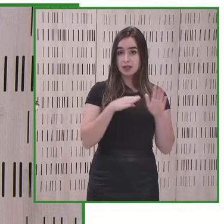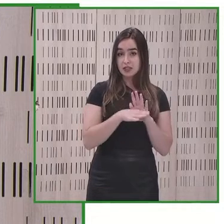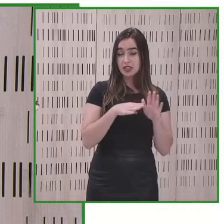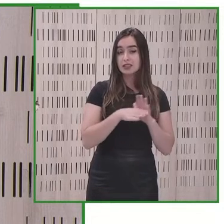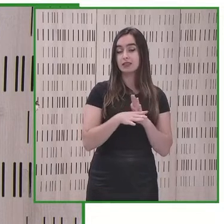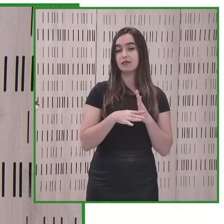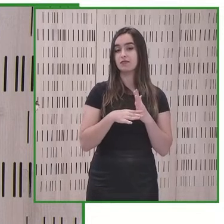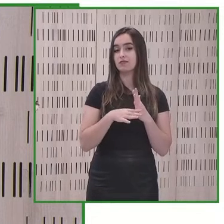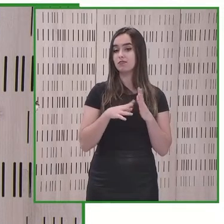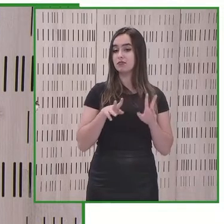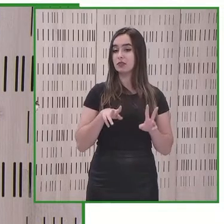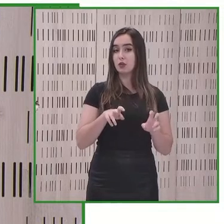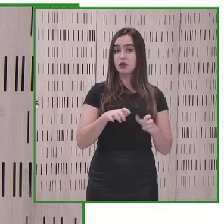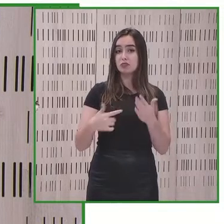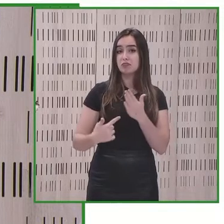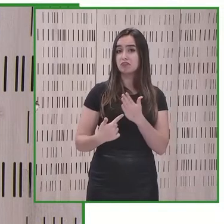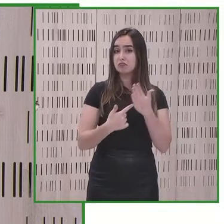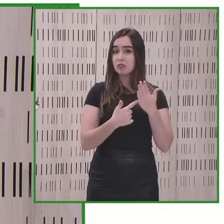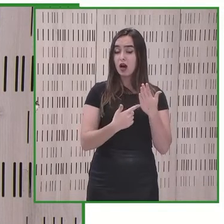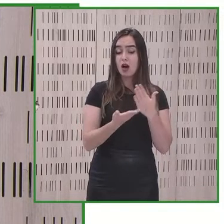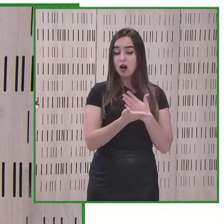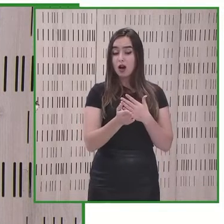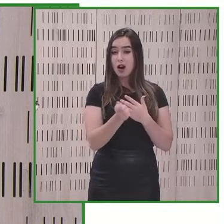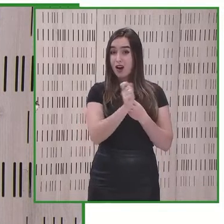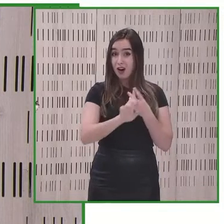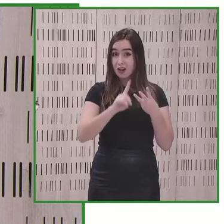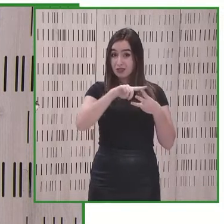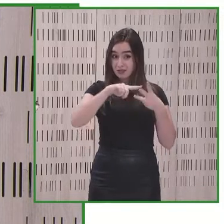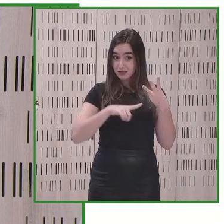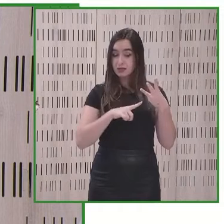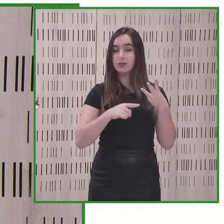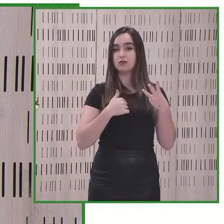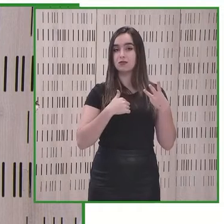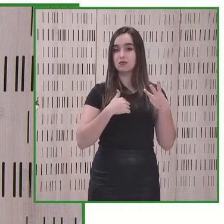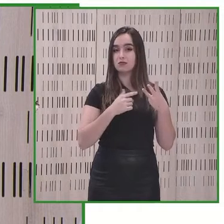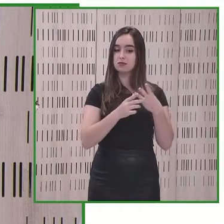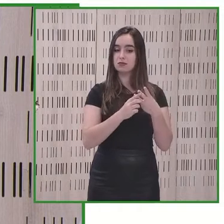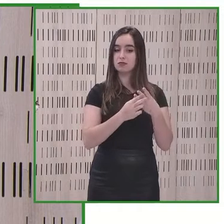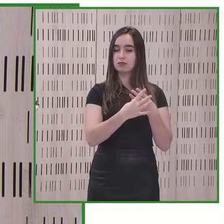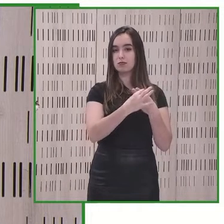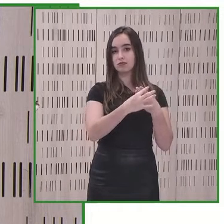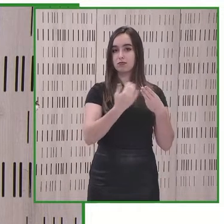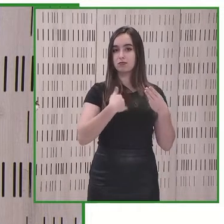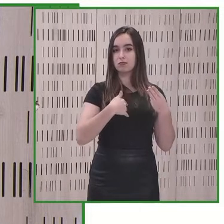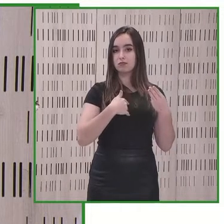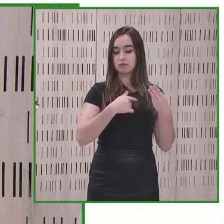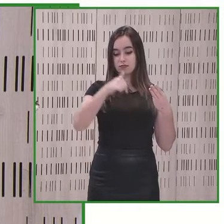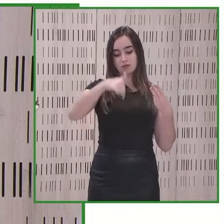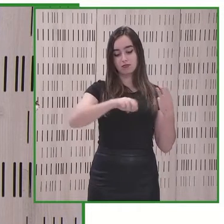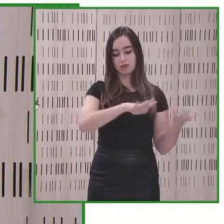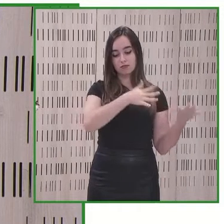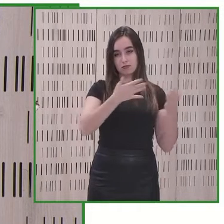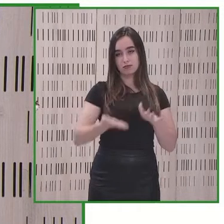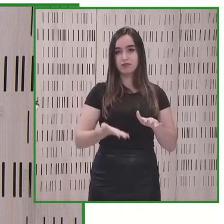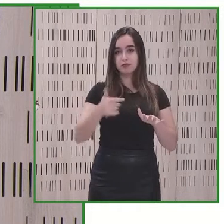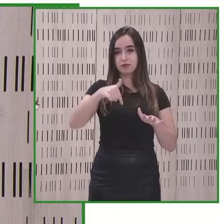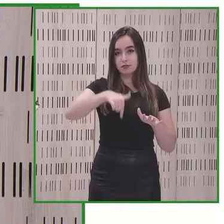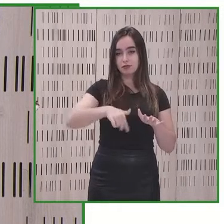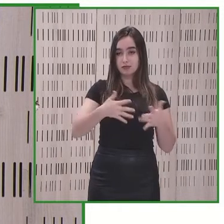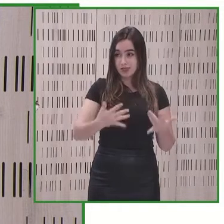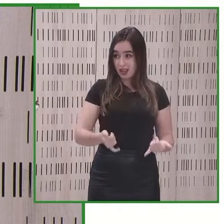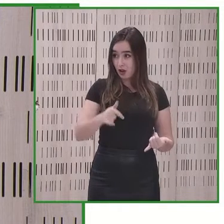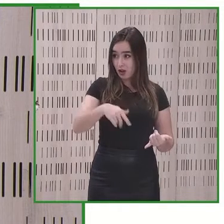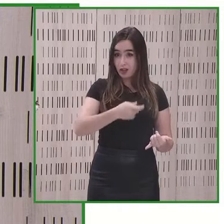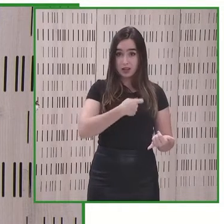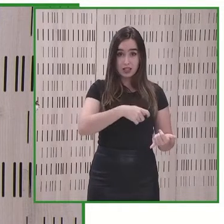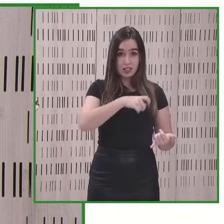pues son elementos que son los que nos permiten hoy sumados todos ellos nos permiten hoy estar aquí y nos permiten poder tener gente aquí en